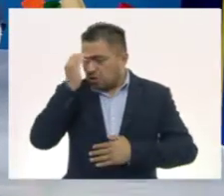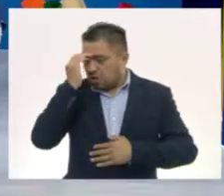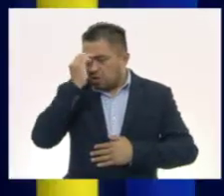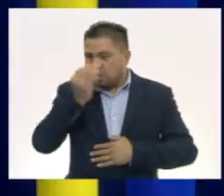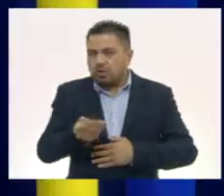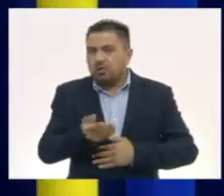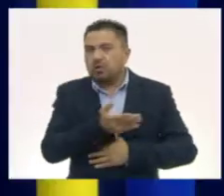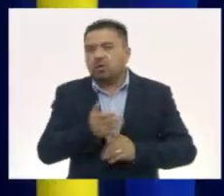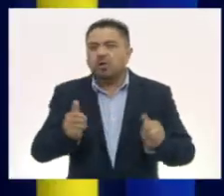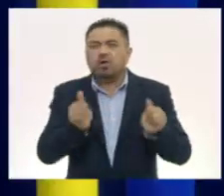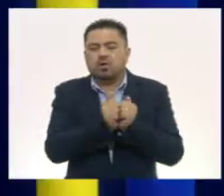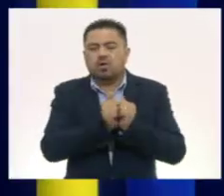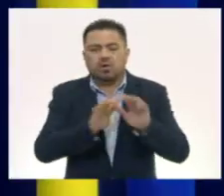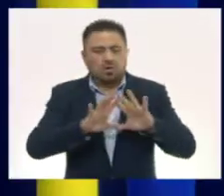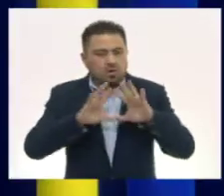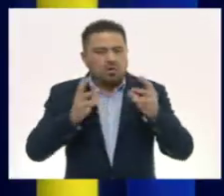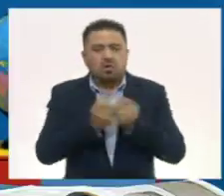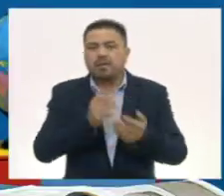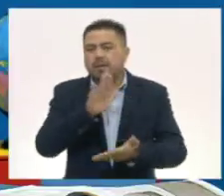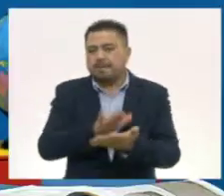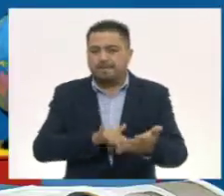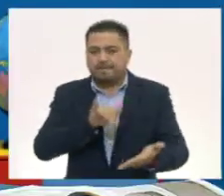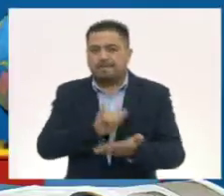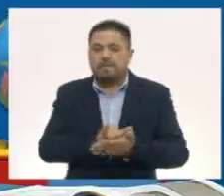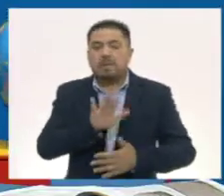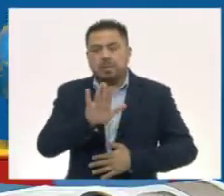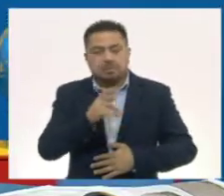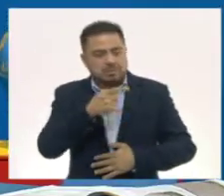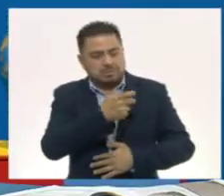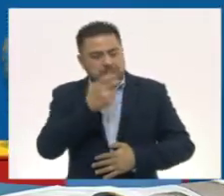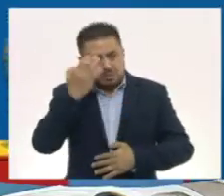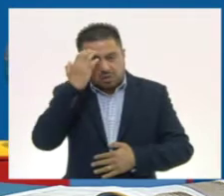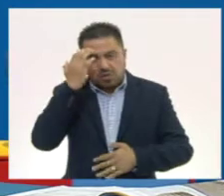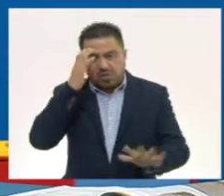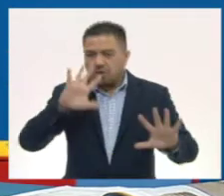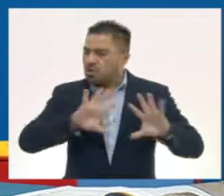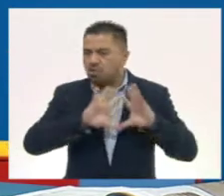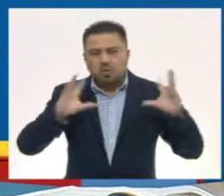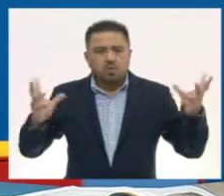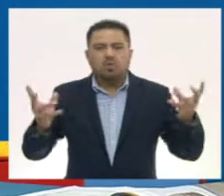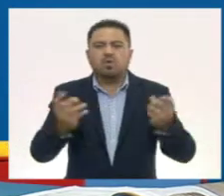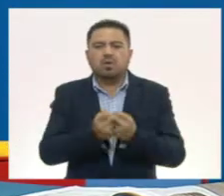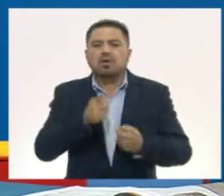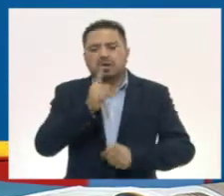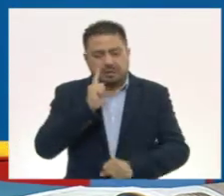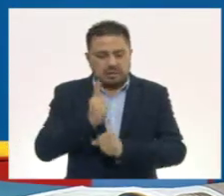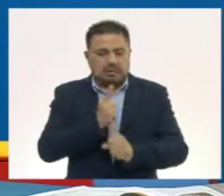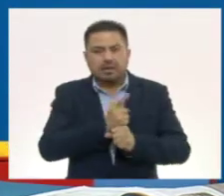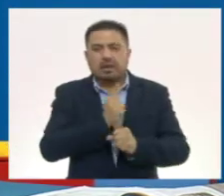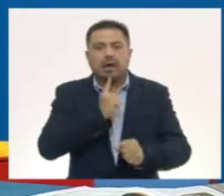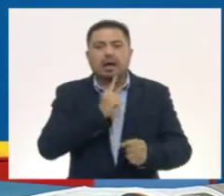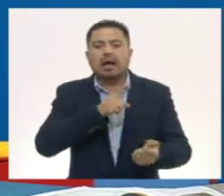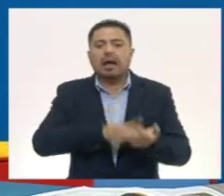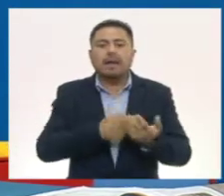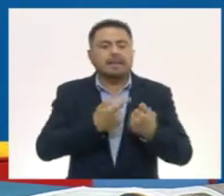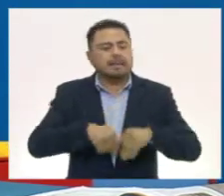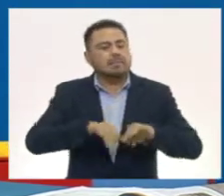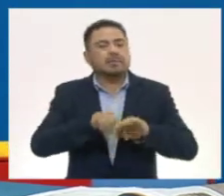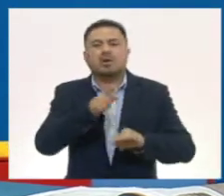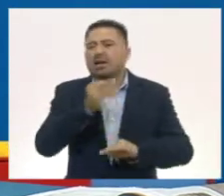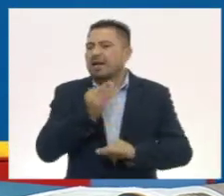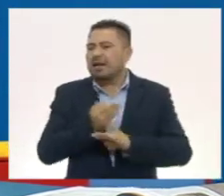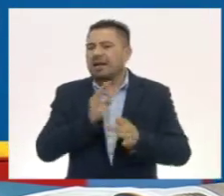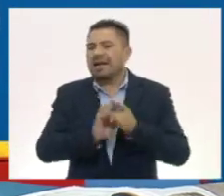la cosmogonía de los mayas. Aquí vamos a conocer todo eso. Y te das cuenta también que vimos una parte importante que tú